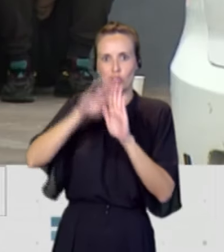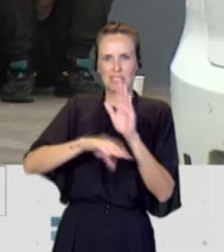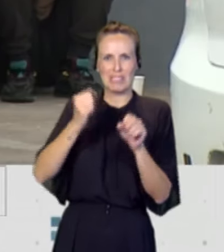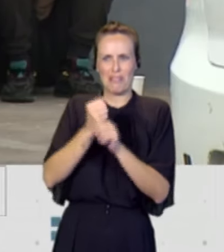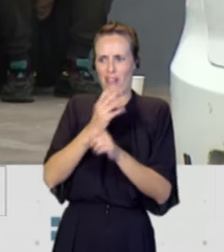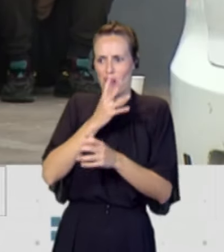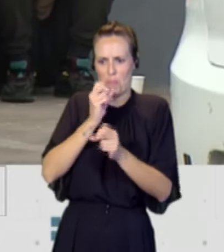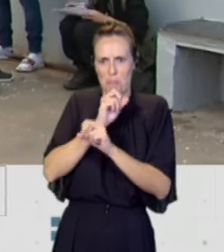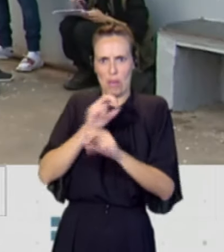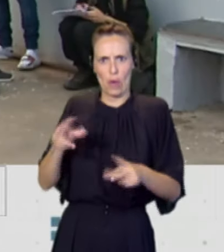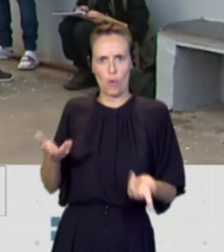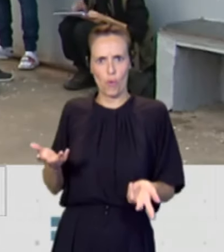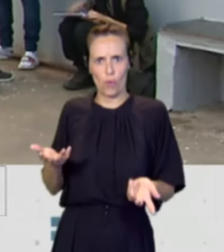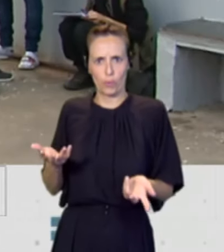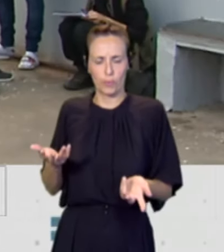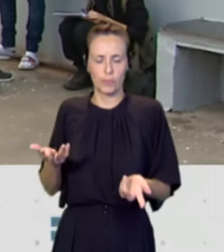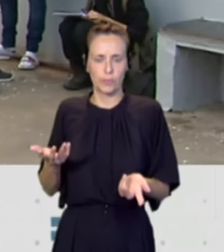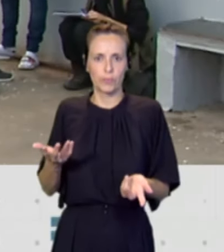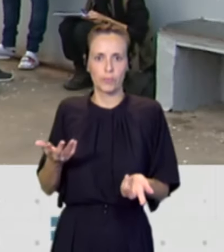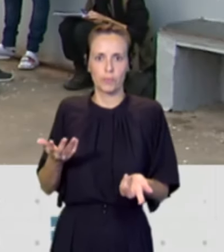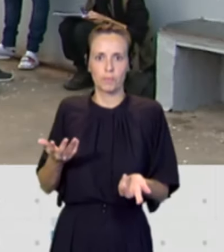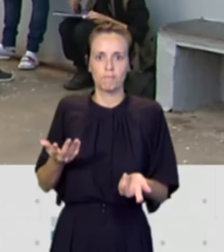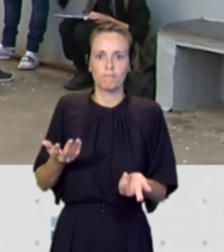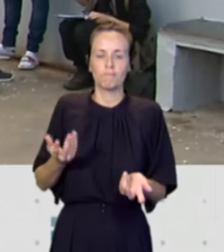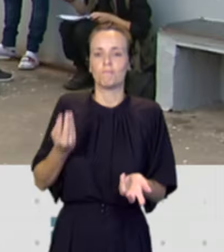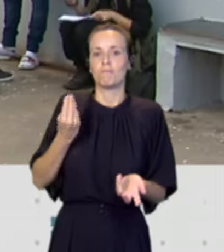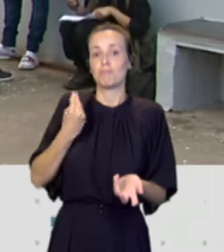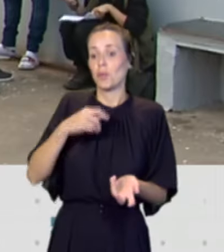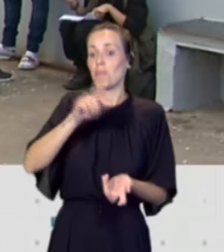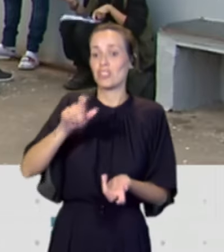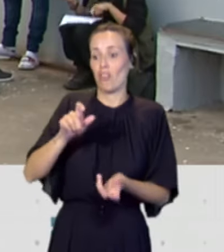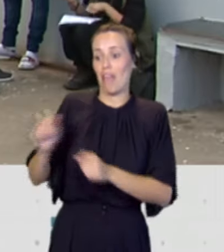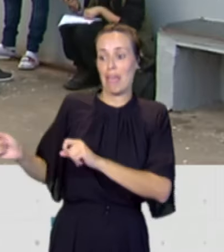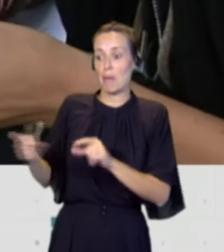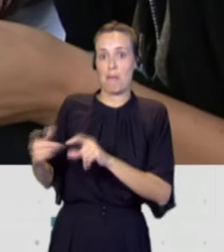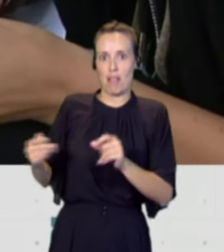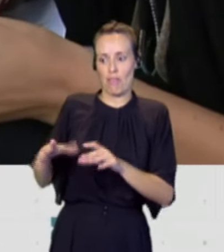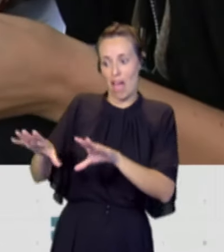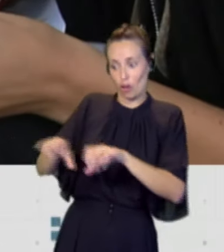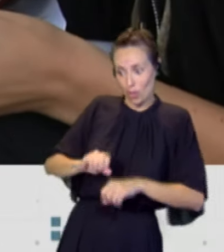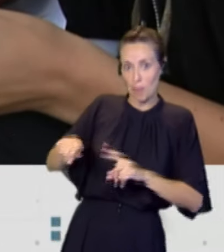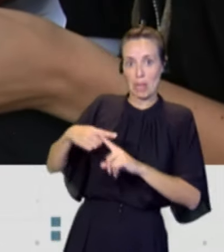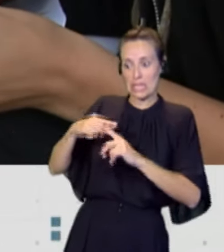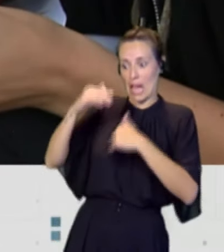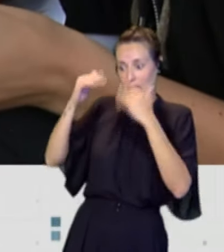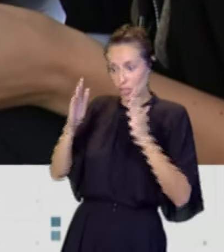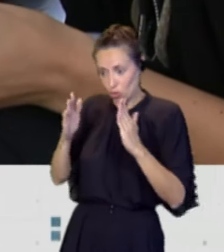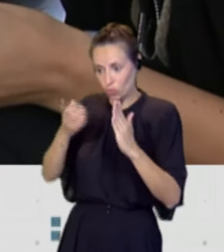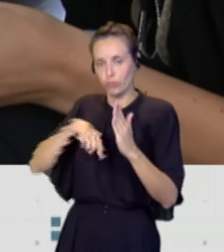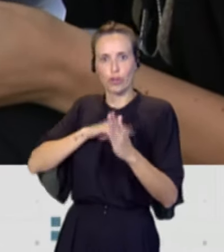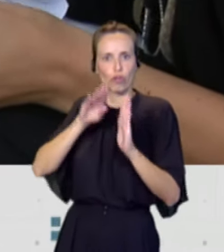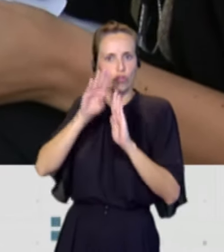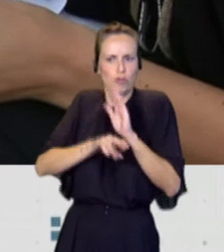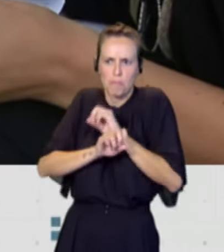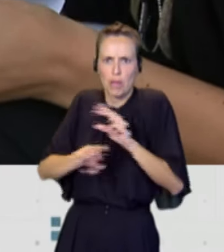de las personas que se dedican a la acogida y atención a inmigrantes. Y creemos que es necesario